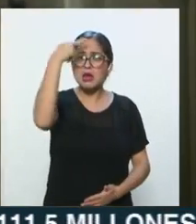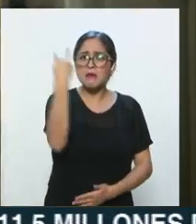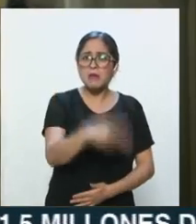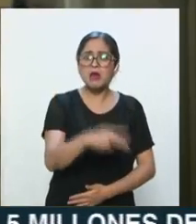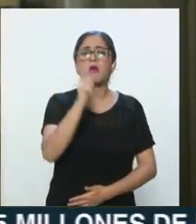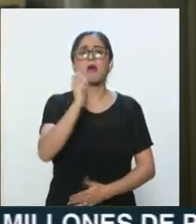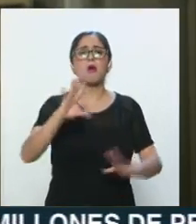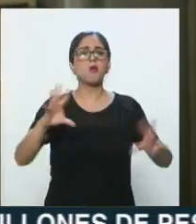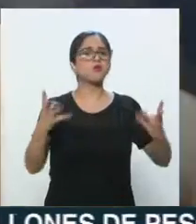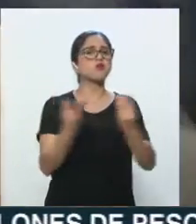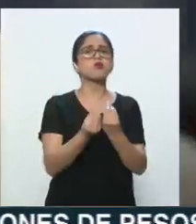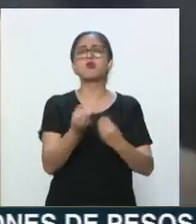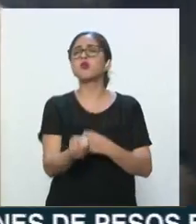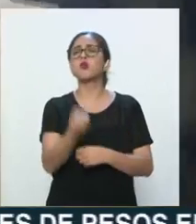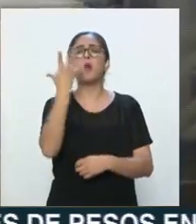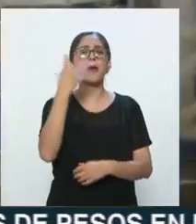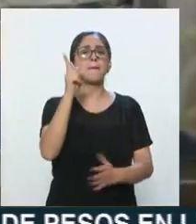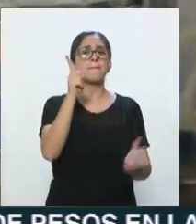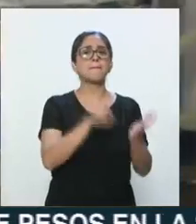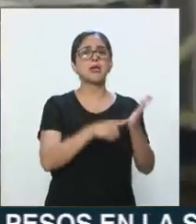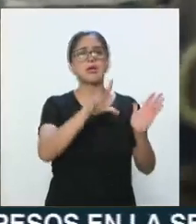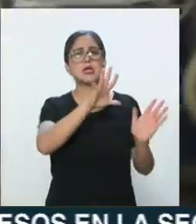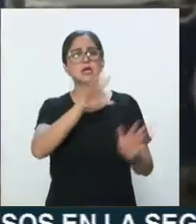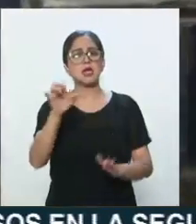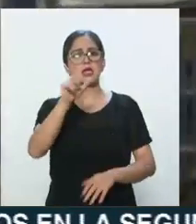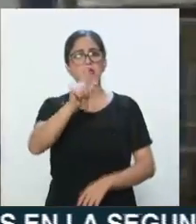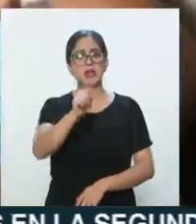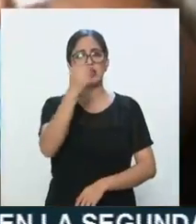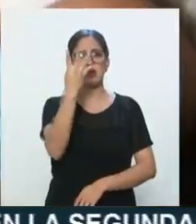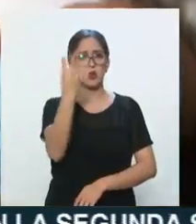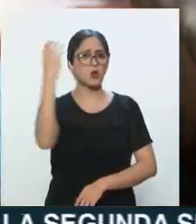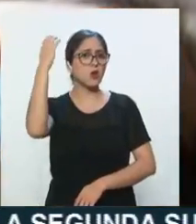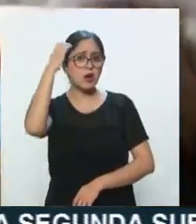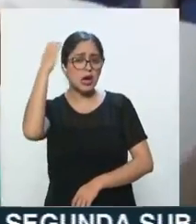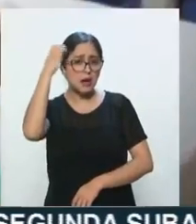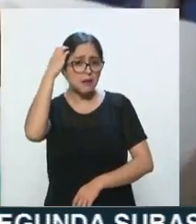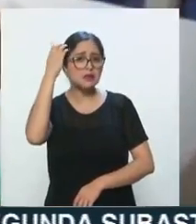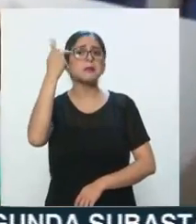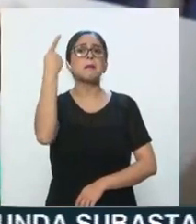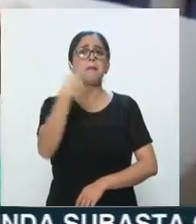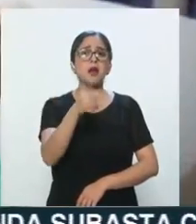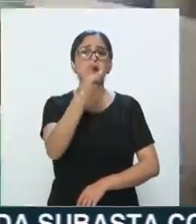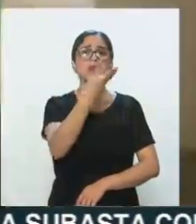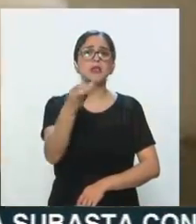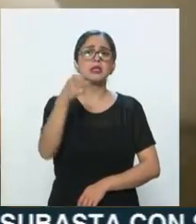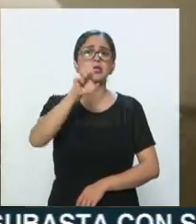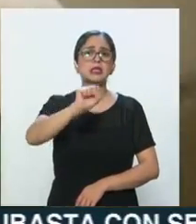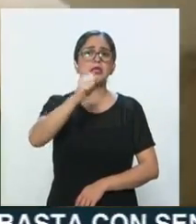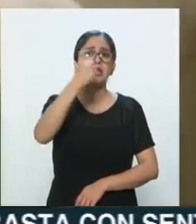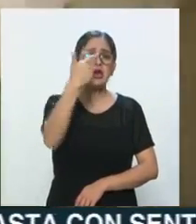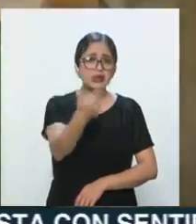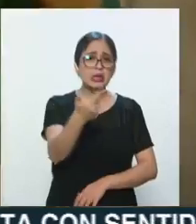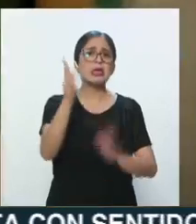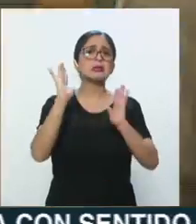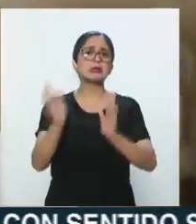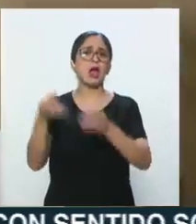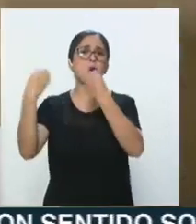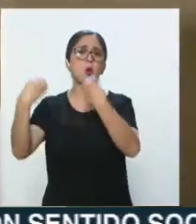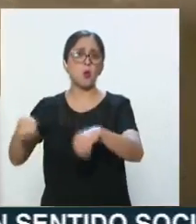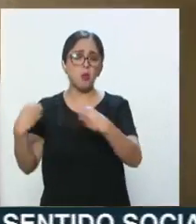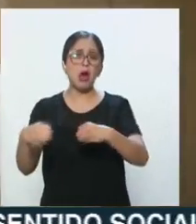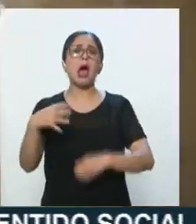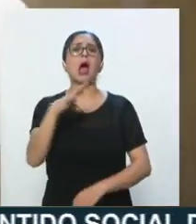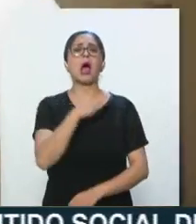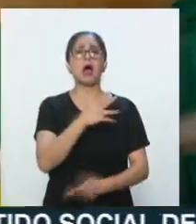capacidad hospitalaria de 1.574 camas, de las cuales 367 están ocupadas y hay